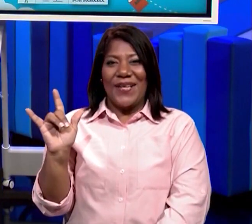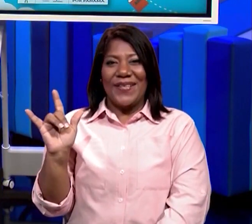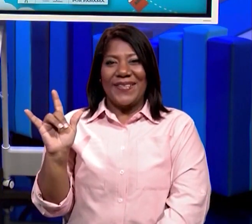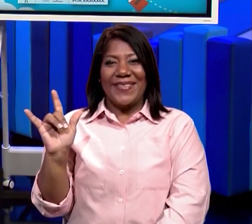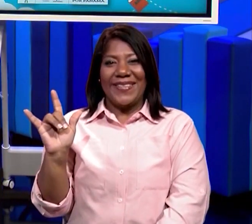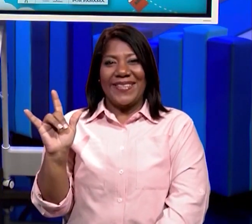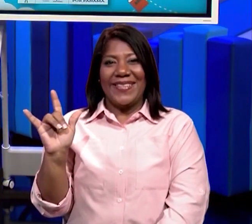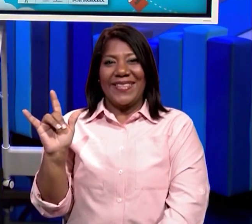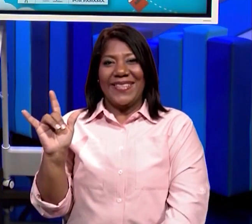Los amo. amo. Los